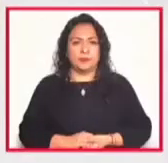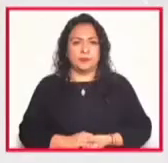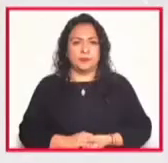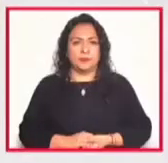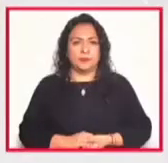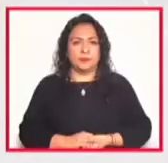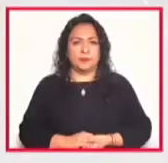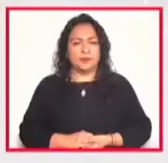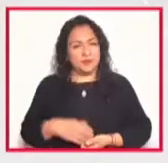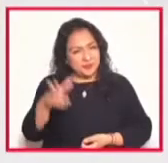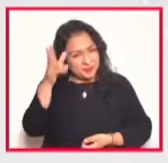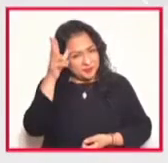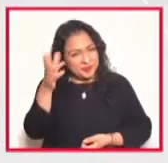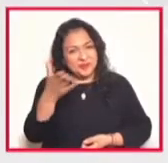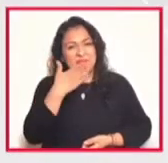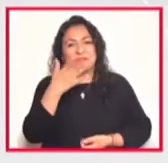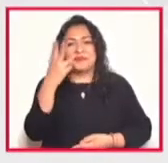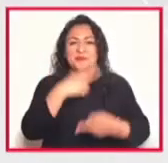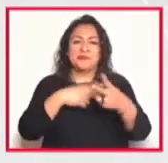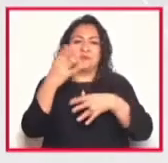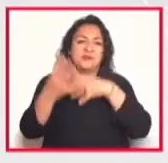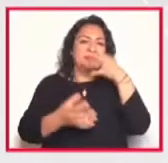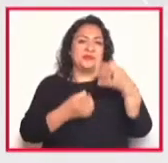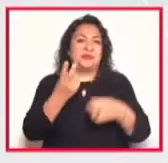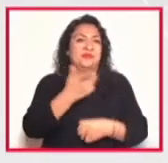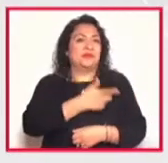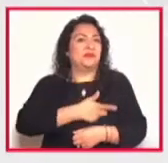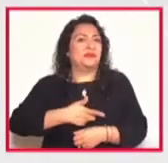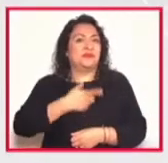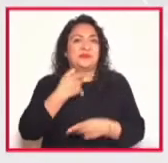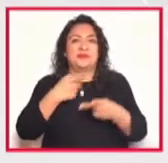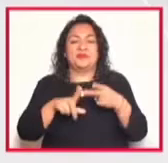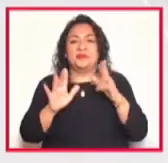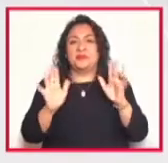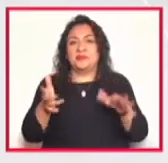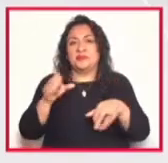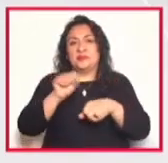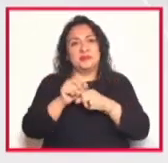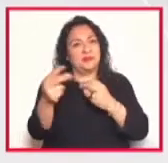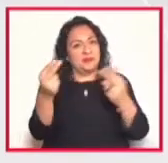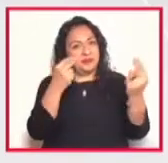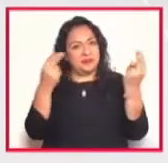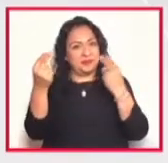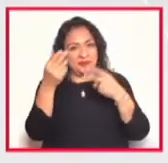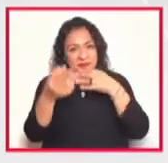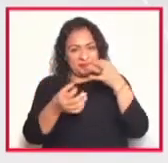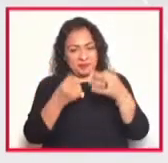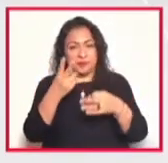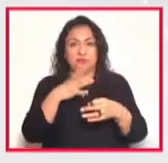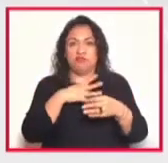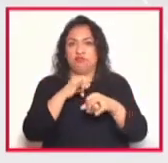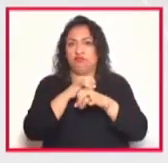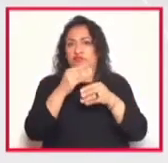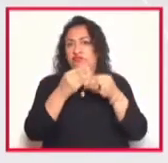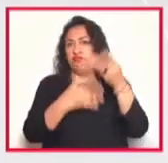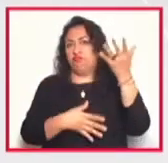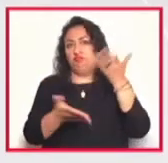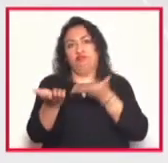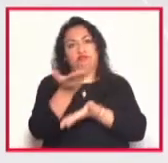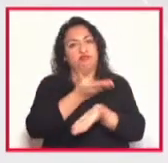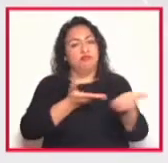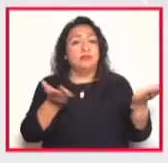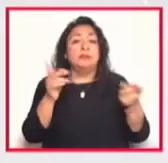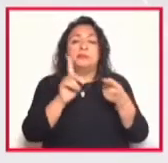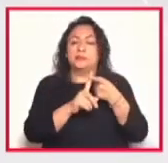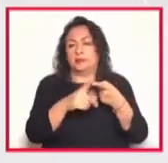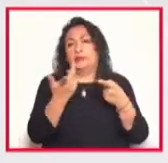¿Qué tal? Bienvenidos a Noticias veintidós, qué gusto que arranque la semana con nosotros, tenemos mucha información que compartir, por supuesto, entre ellas